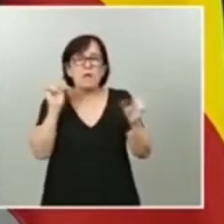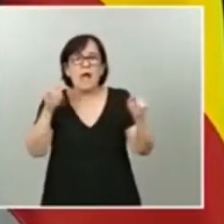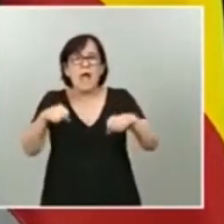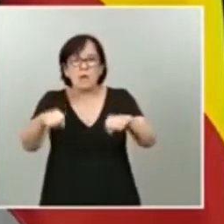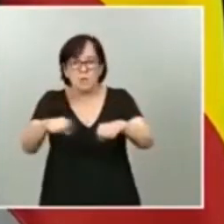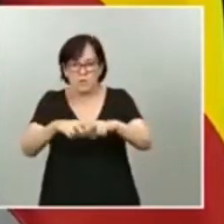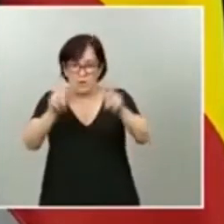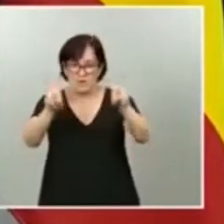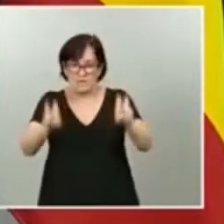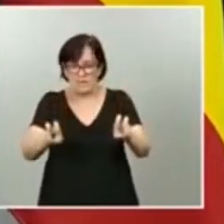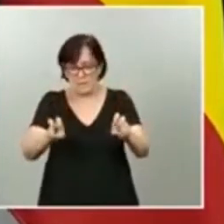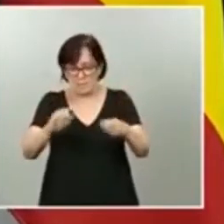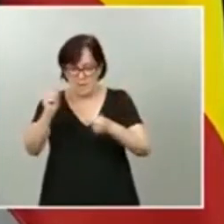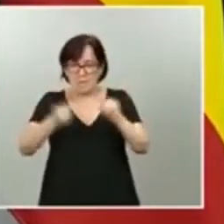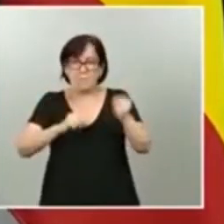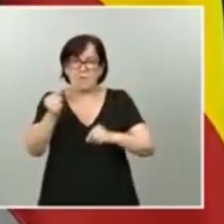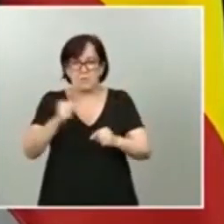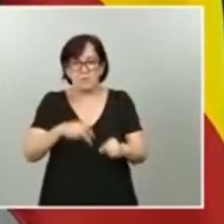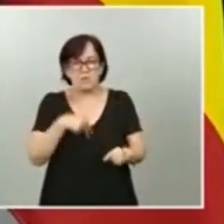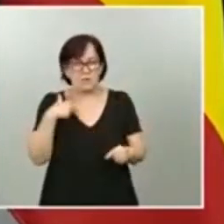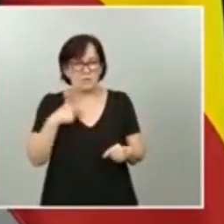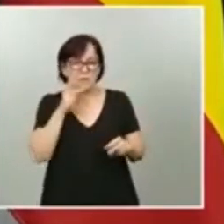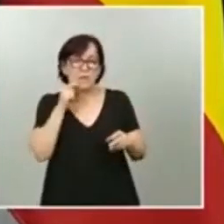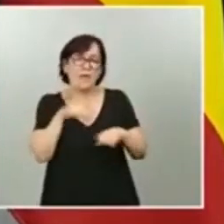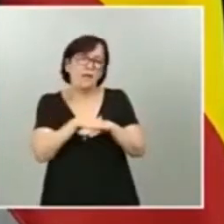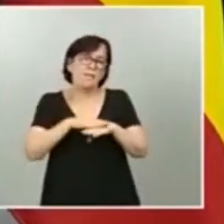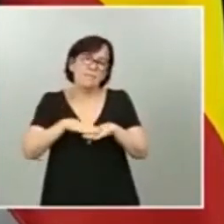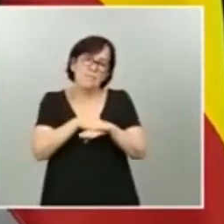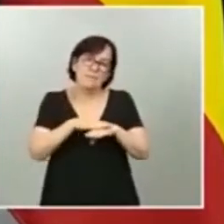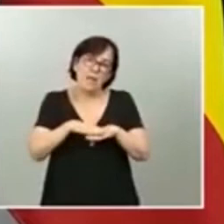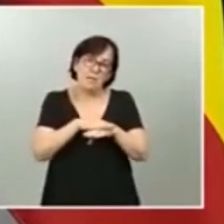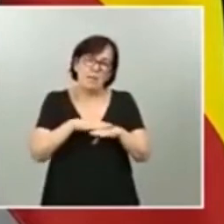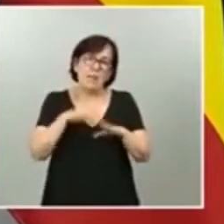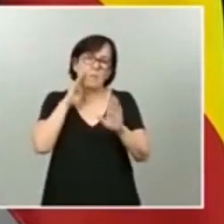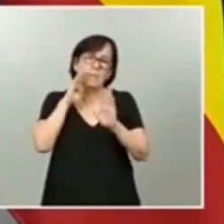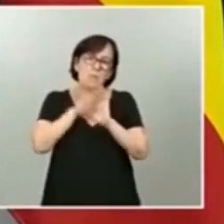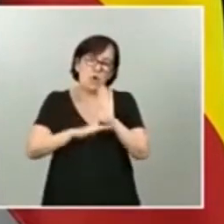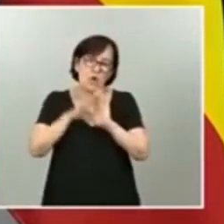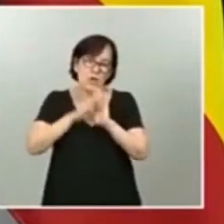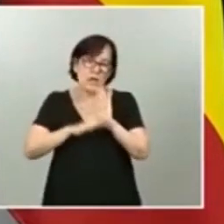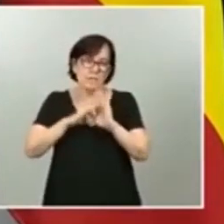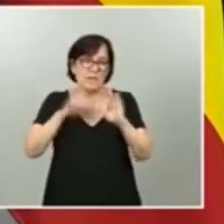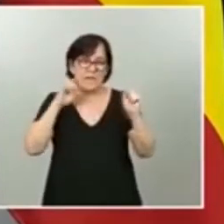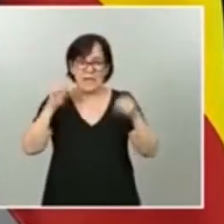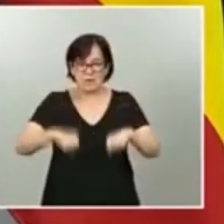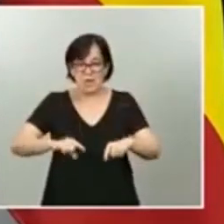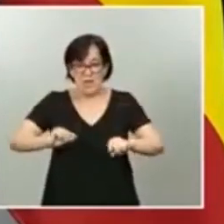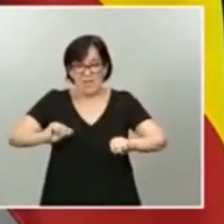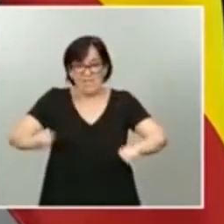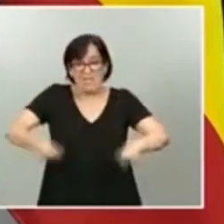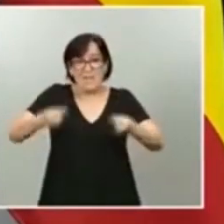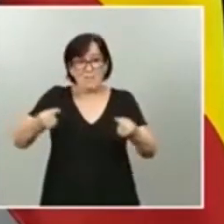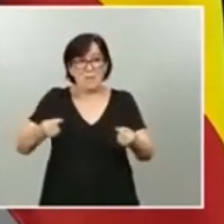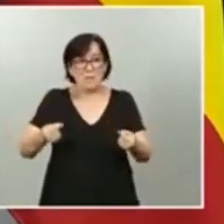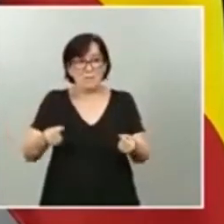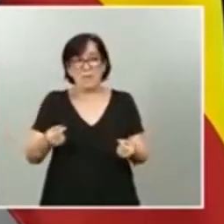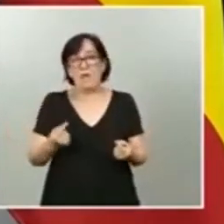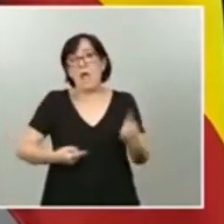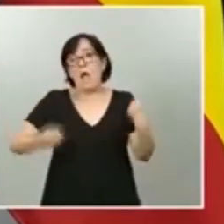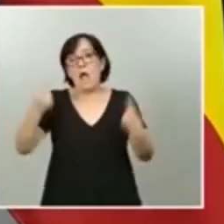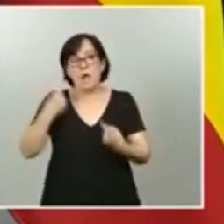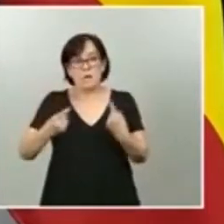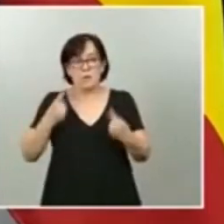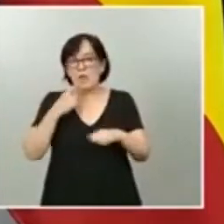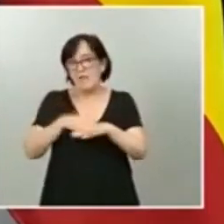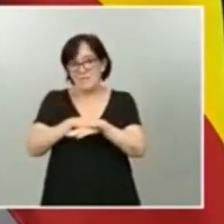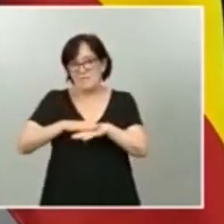presupuestos generales sobre una base programática y un acuerdo que es lo que firmamos y es, de alguna manera, la base de este